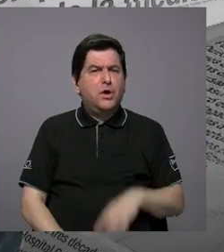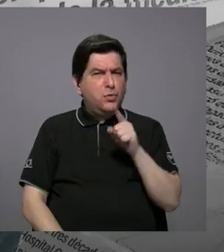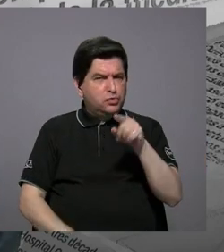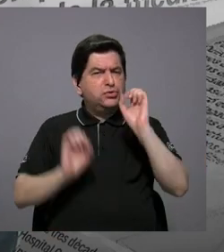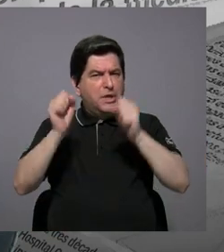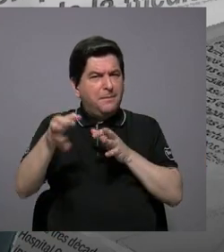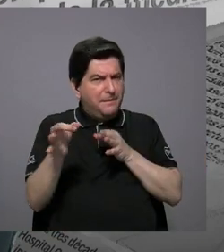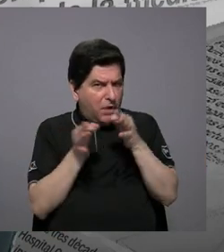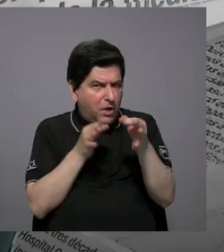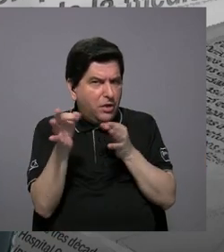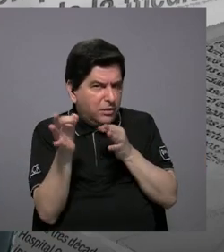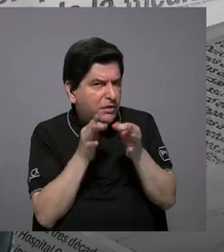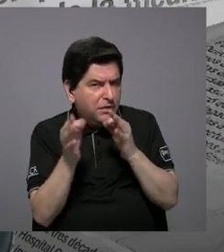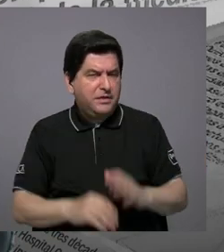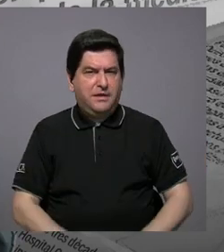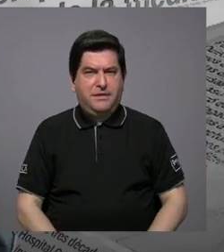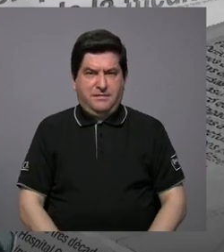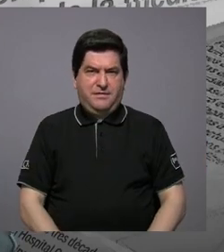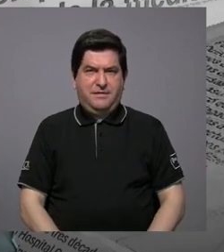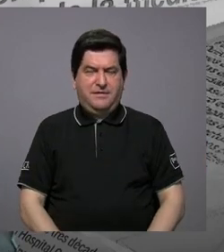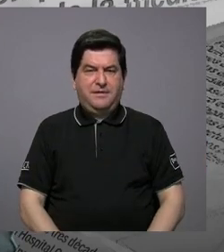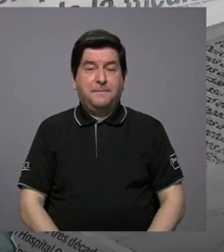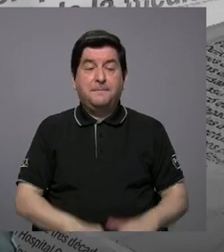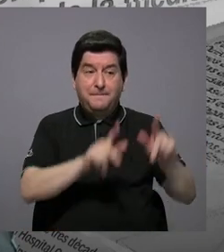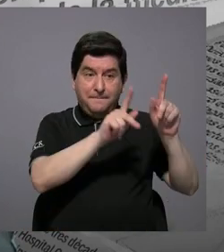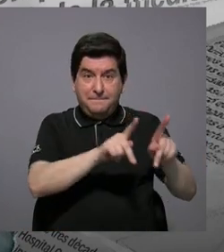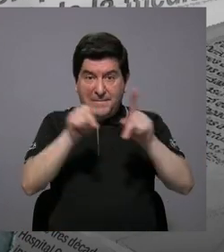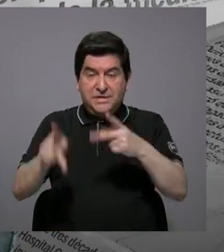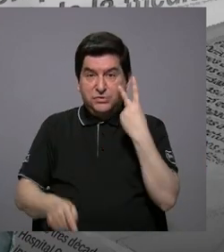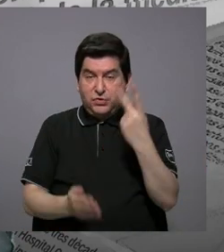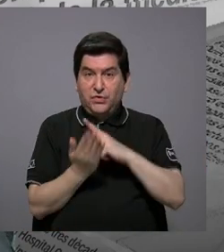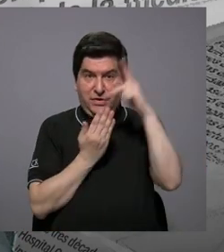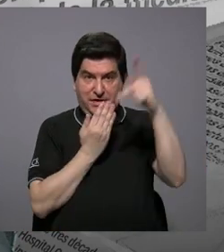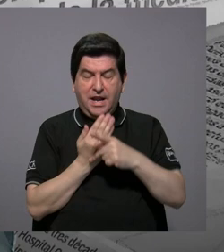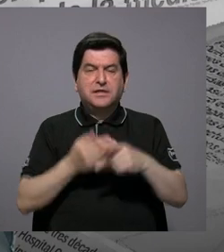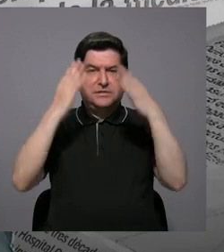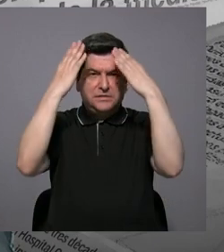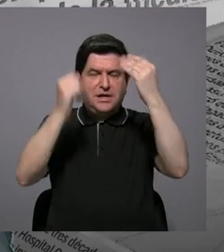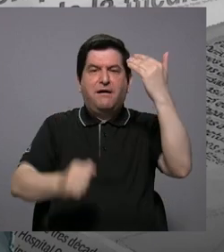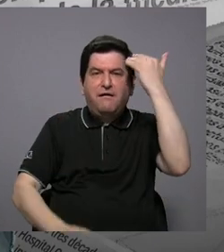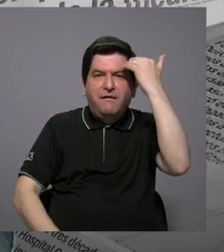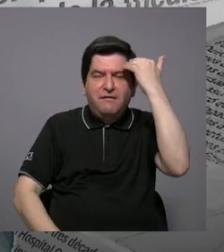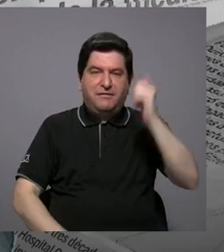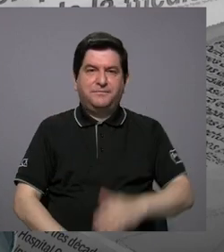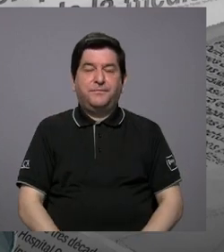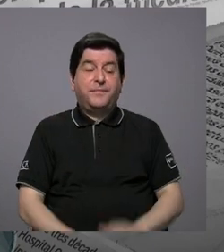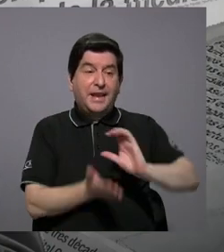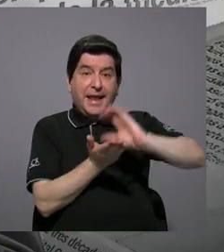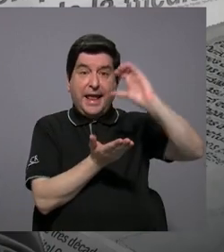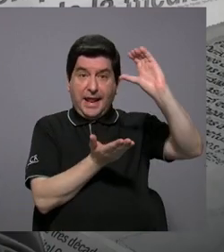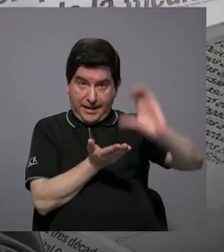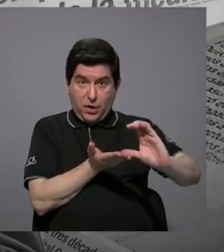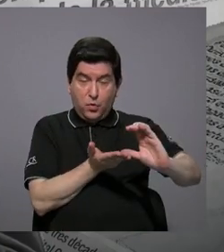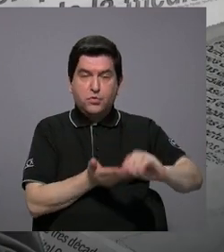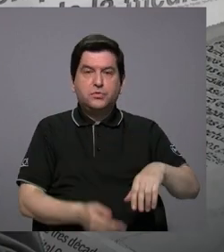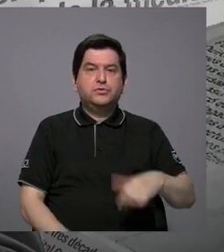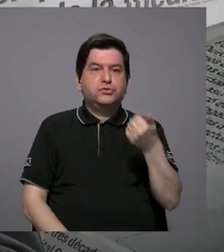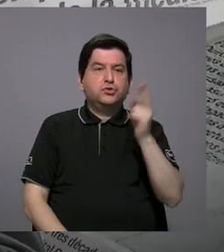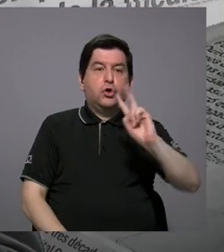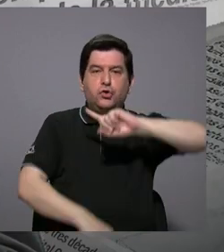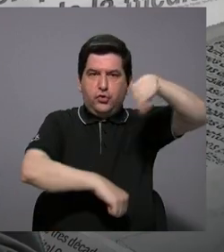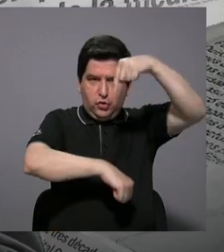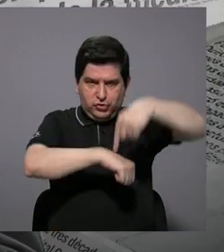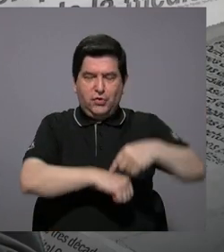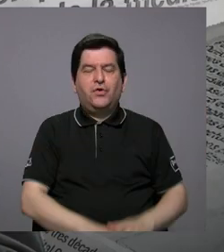mencionar para que el público tenga esa información. Este curso es de 12 horas,